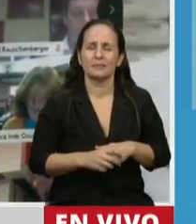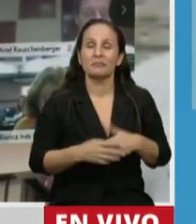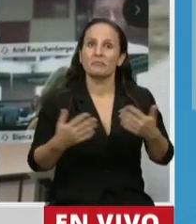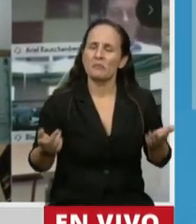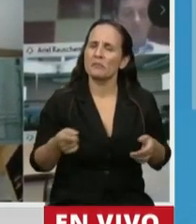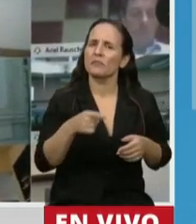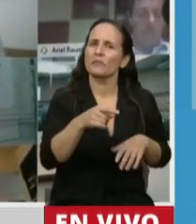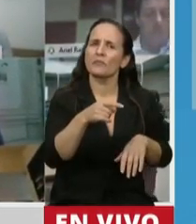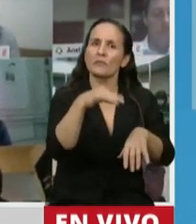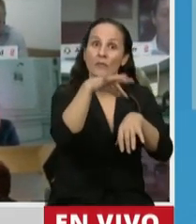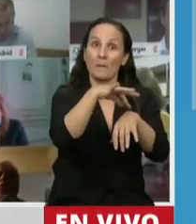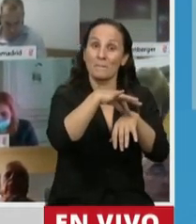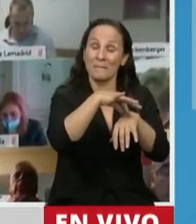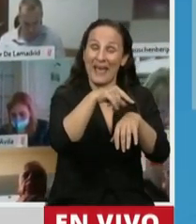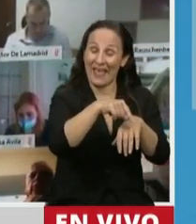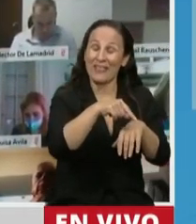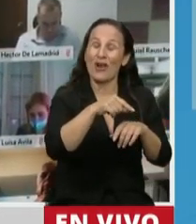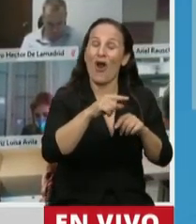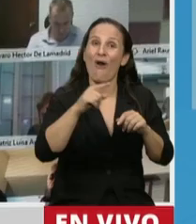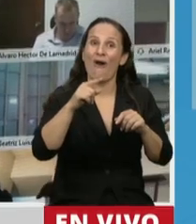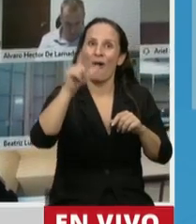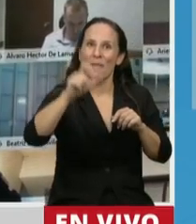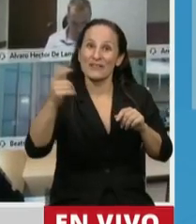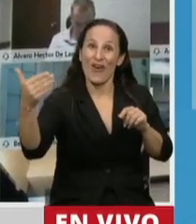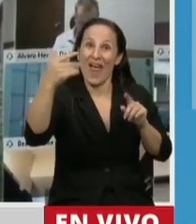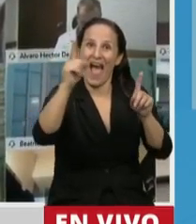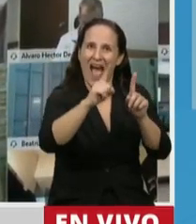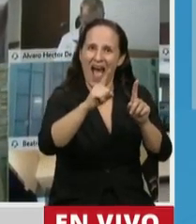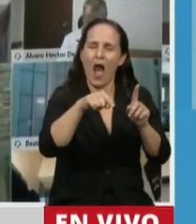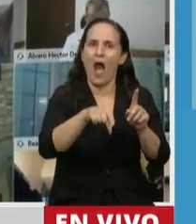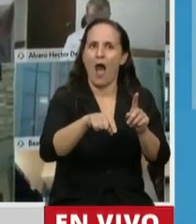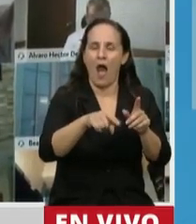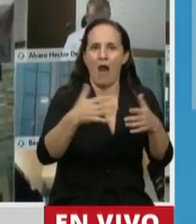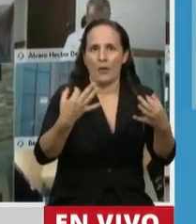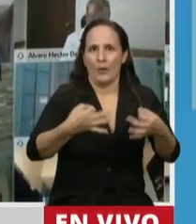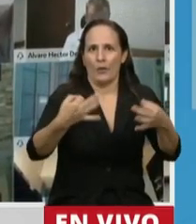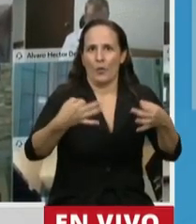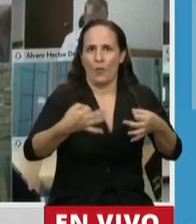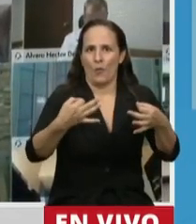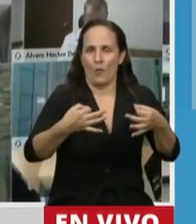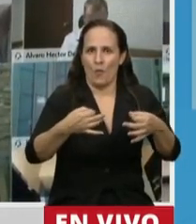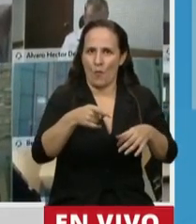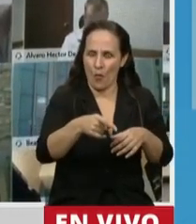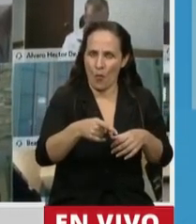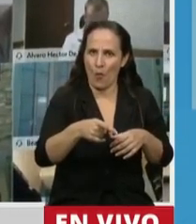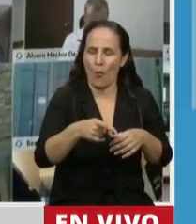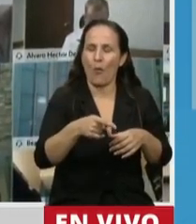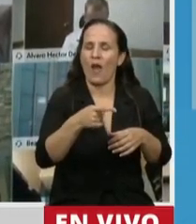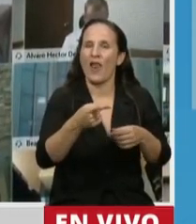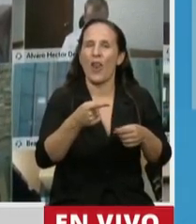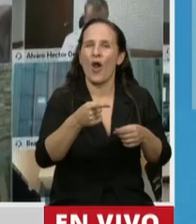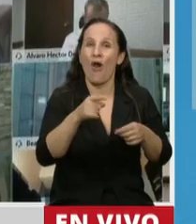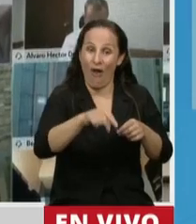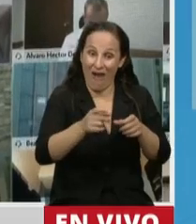que contuvieron y contienen a sus pacientes, esto es una herramienta bárbara y que seguramente viene para